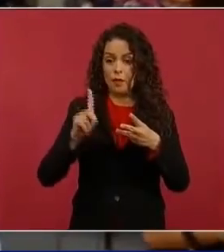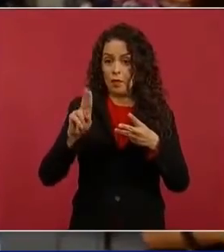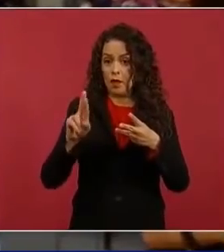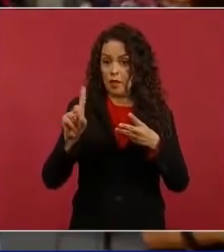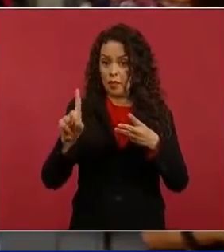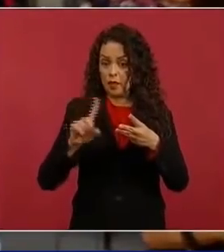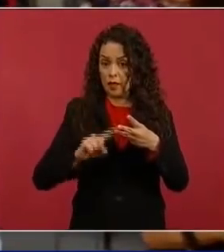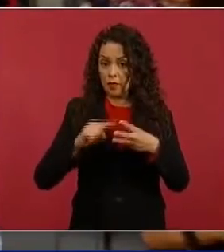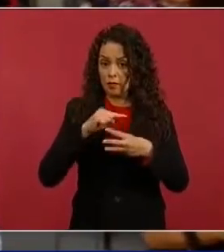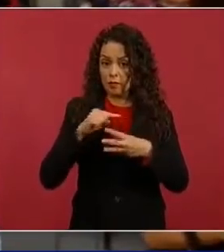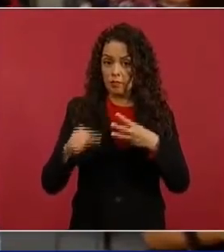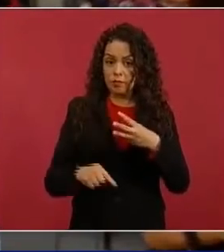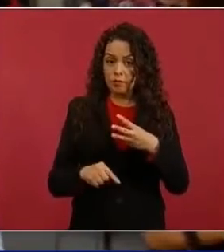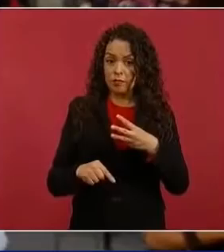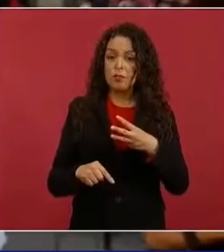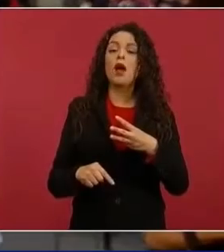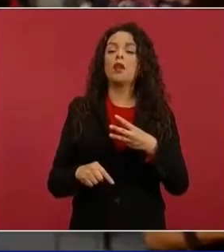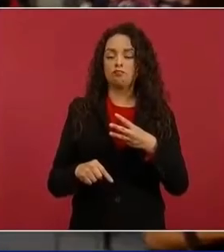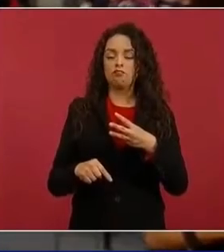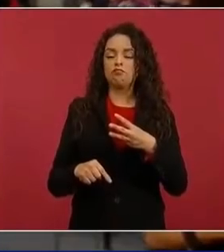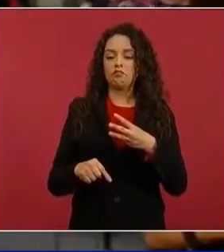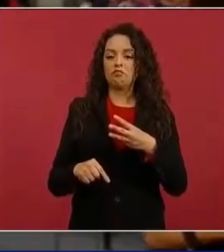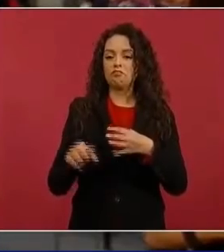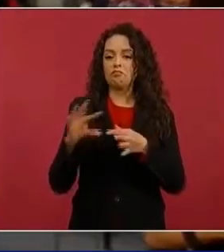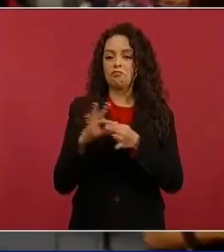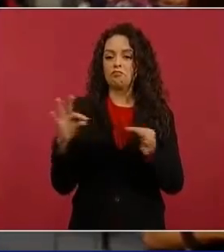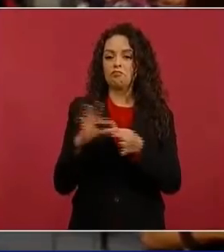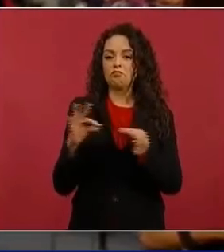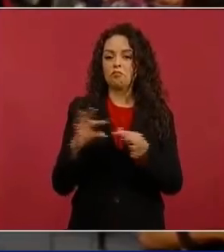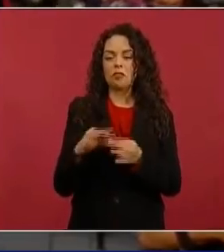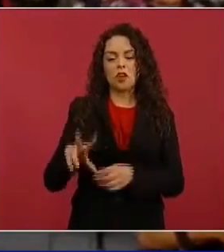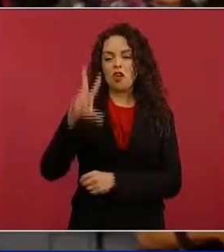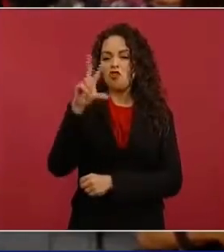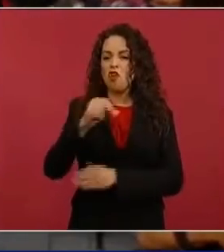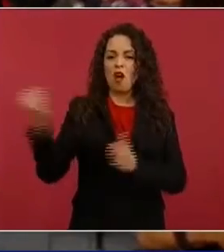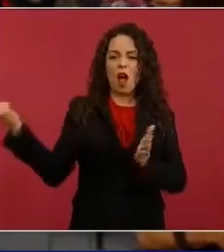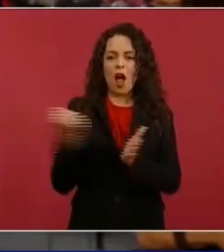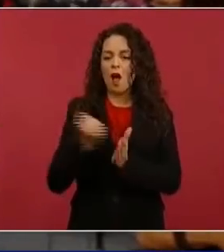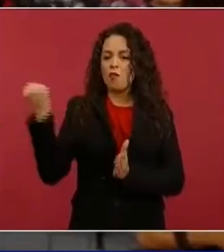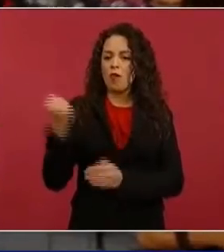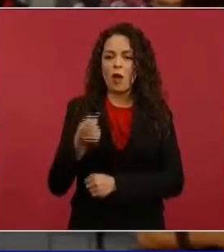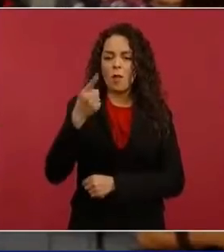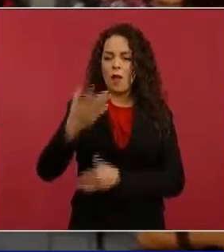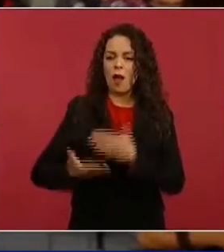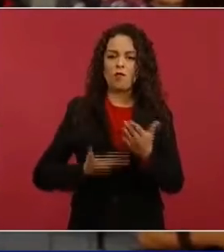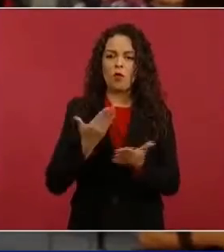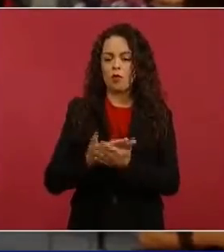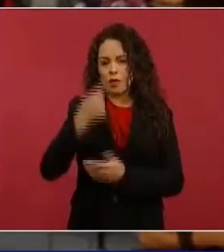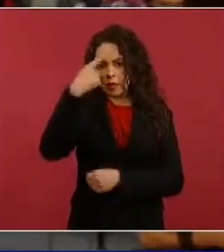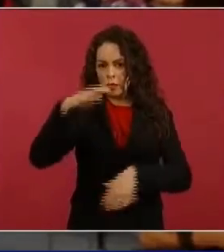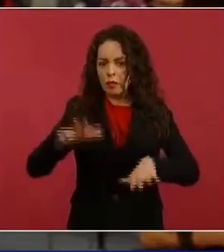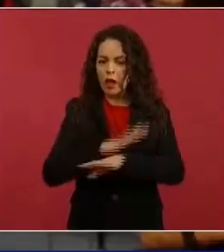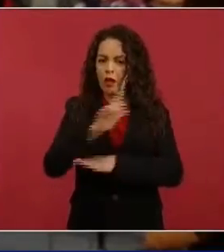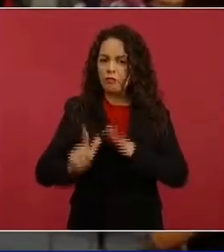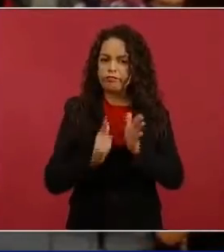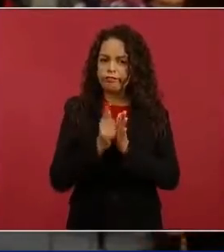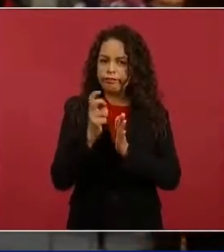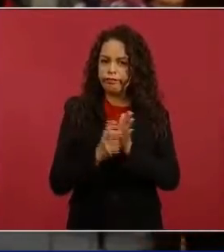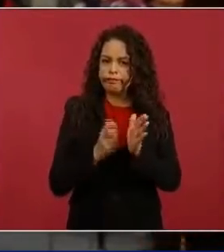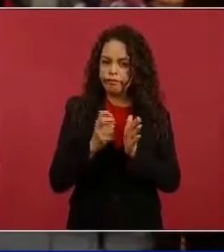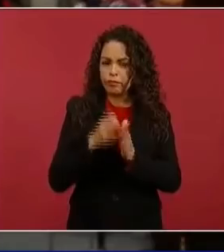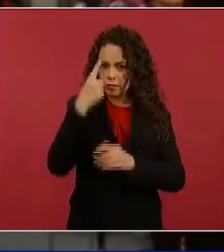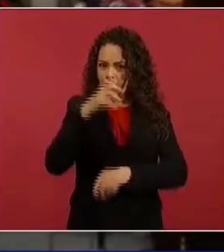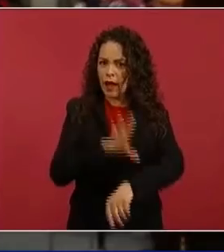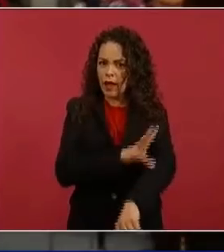plantean que no se va a hacer una aprobación de esta reforma. En este caso, presidente, principalmente, pues ya